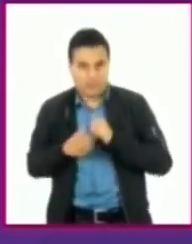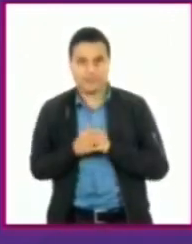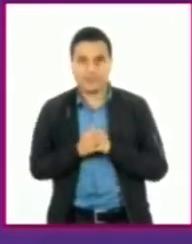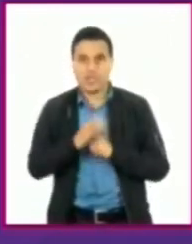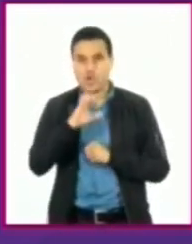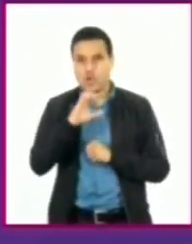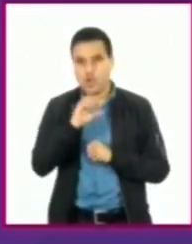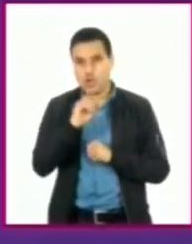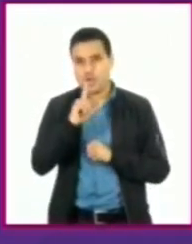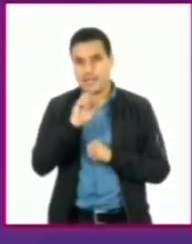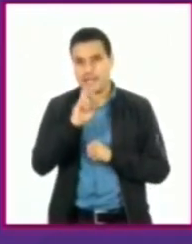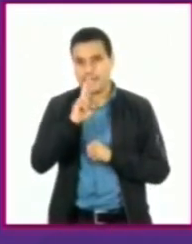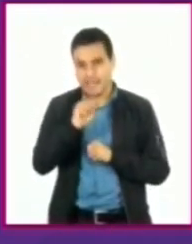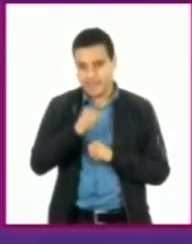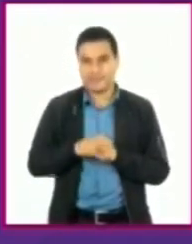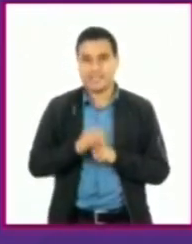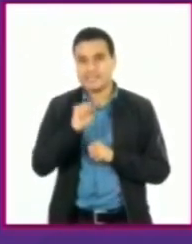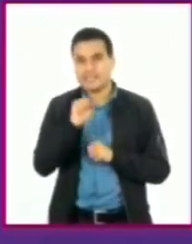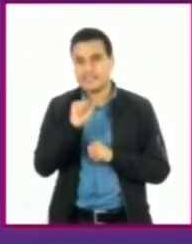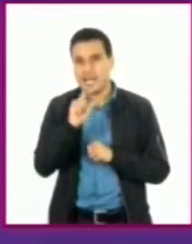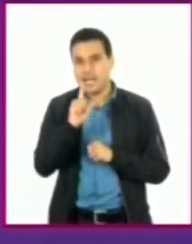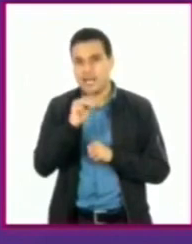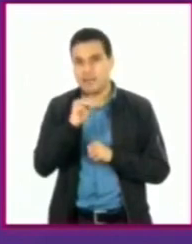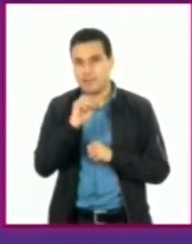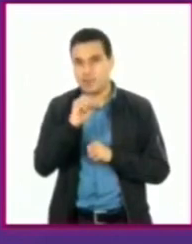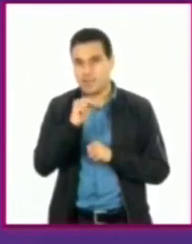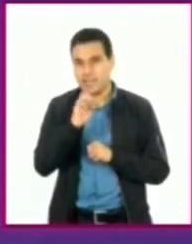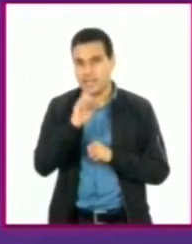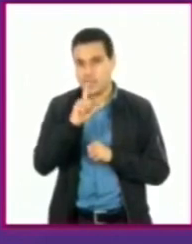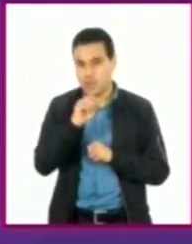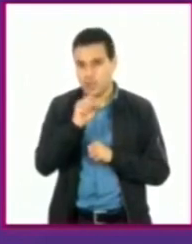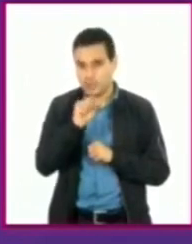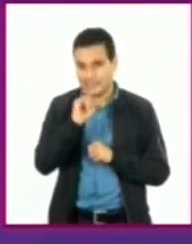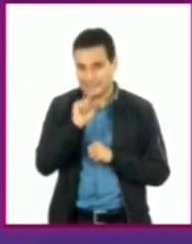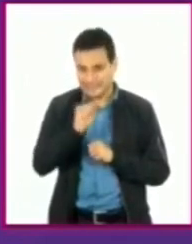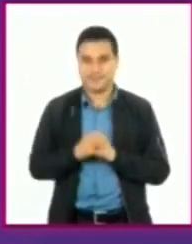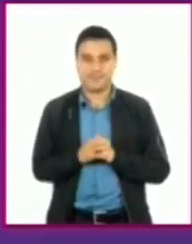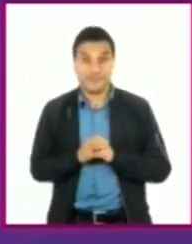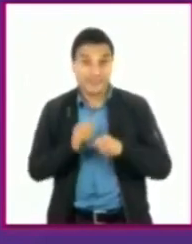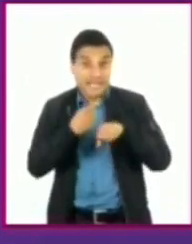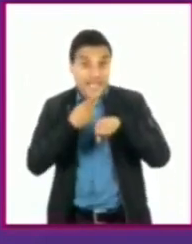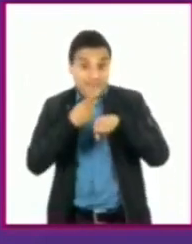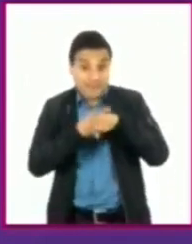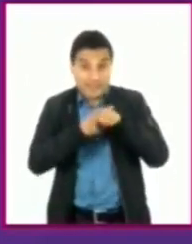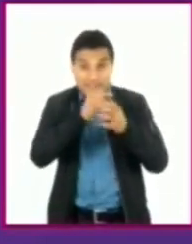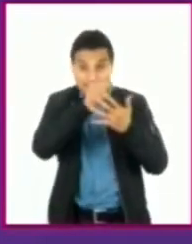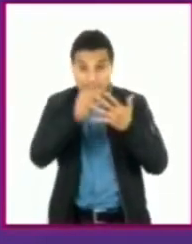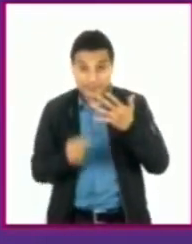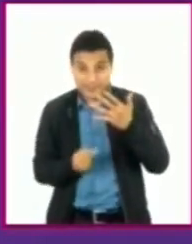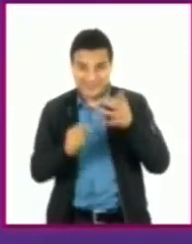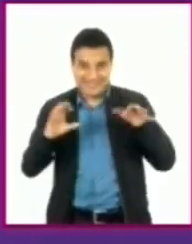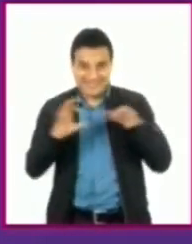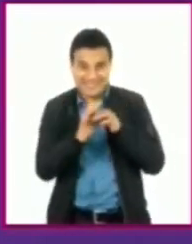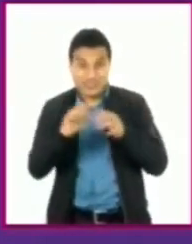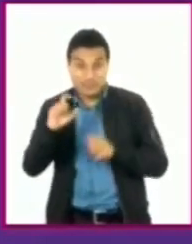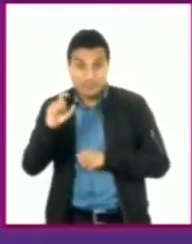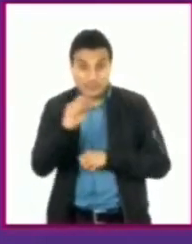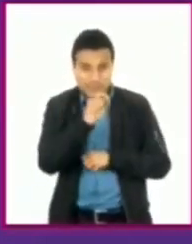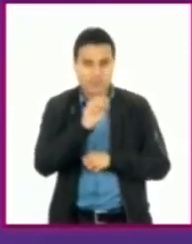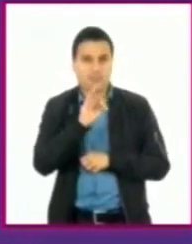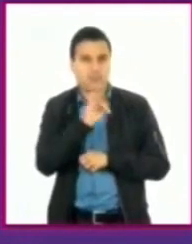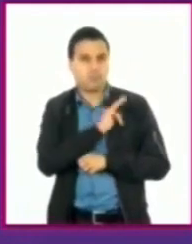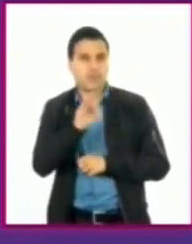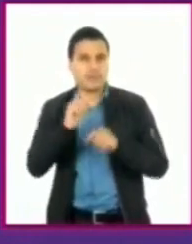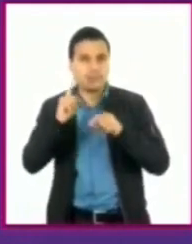el cólera y la salmonellosis. Las enfermedades infecciosas bacterianas pueden ser tratadas